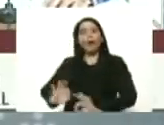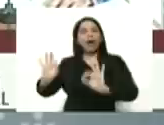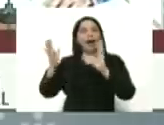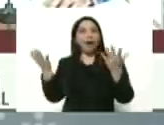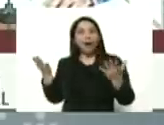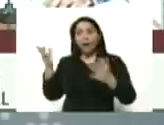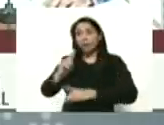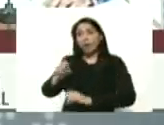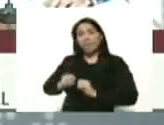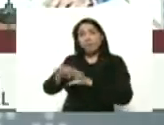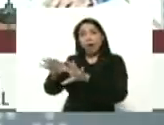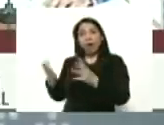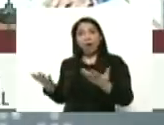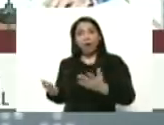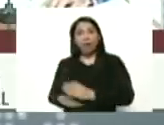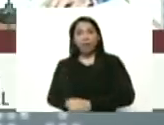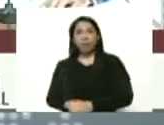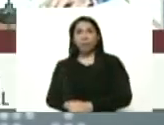que no les va a contagiar